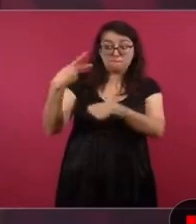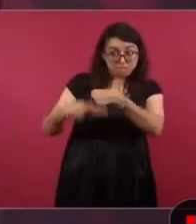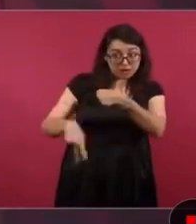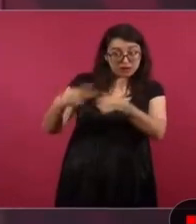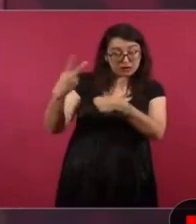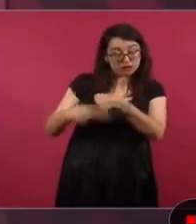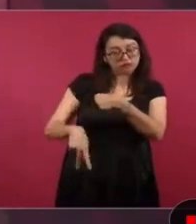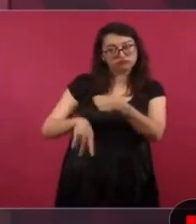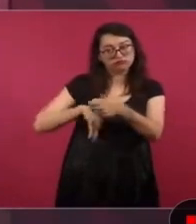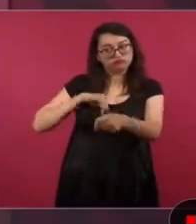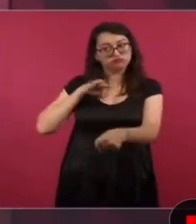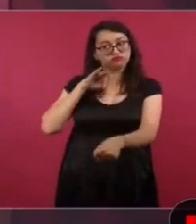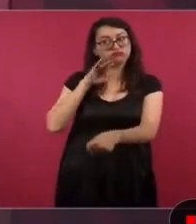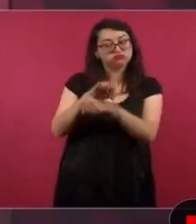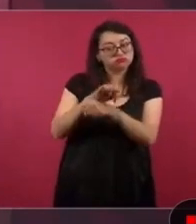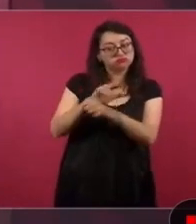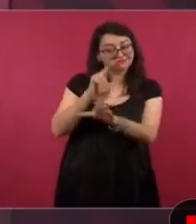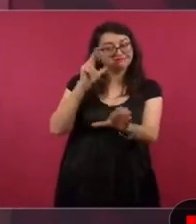el asilo.